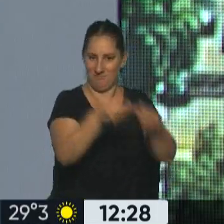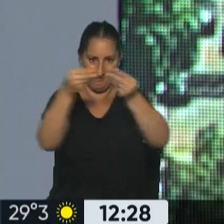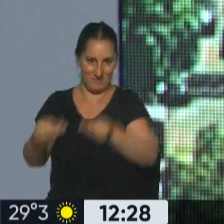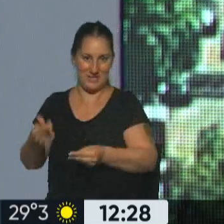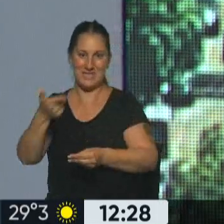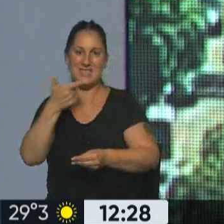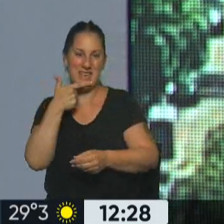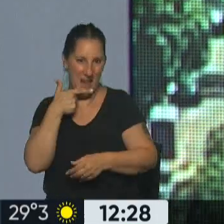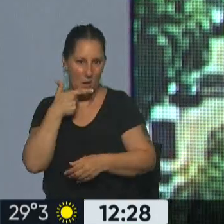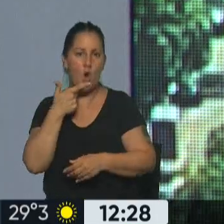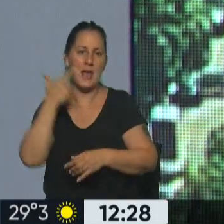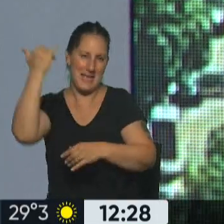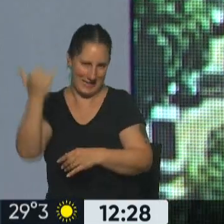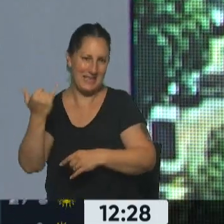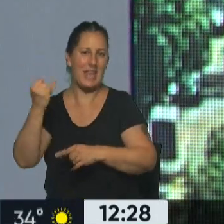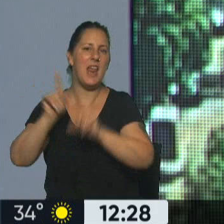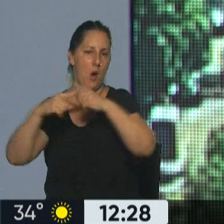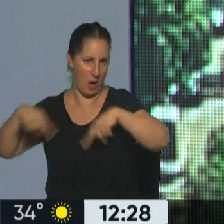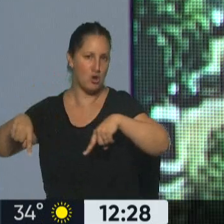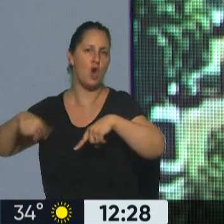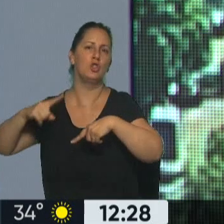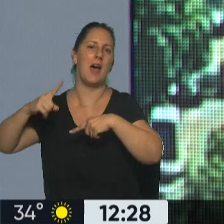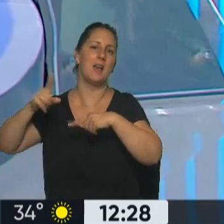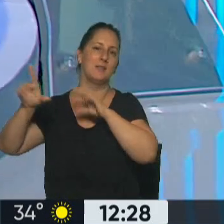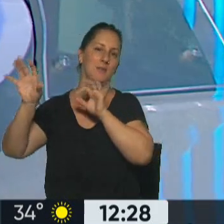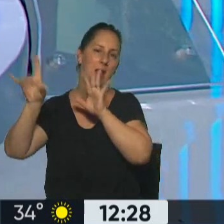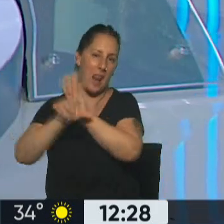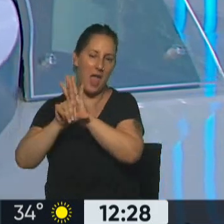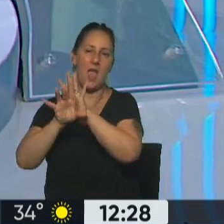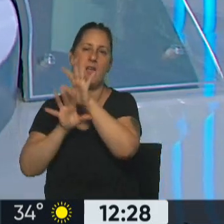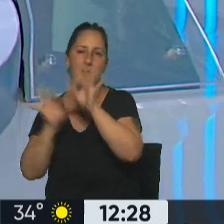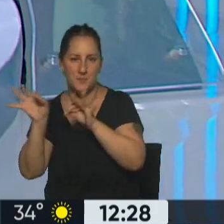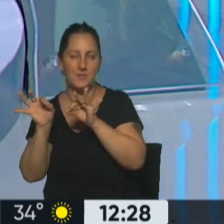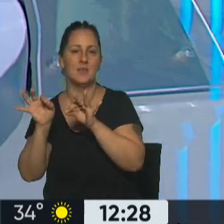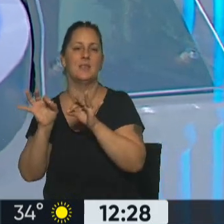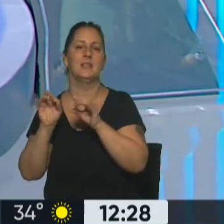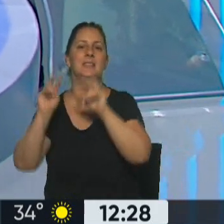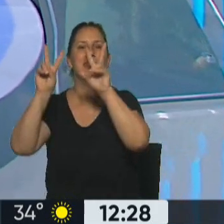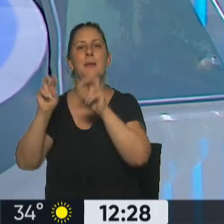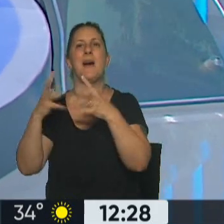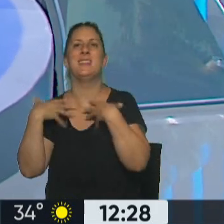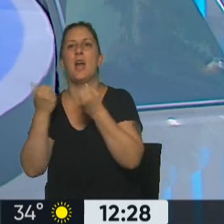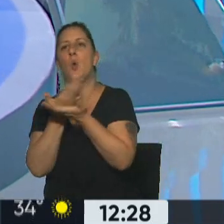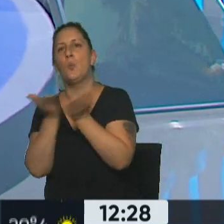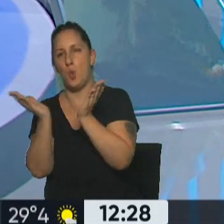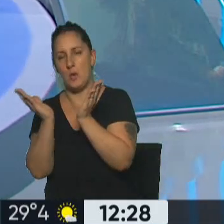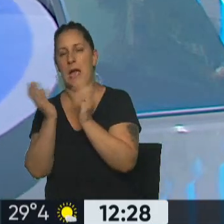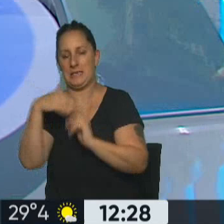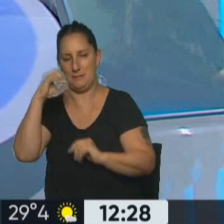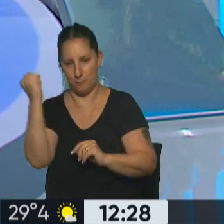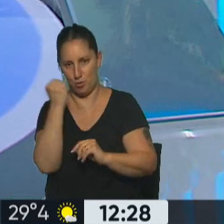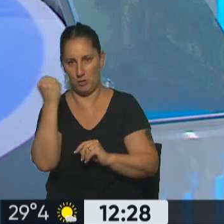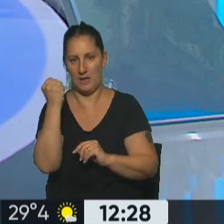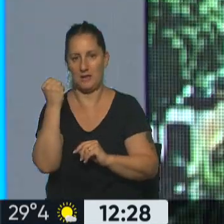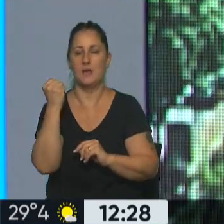tienen otras cosas seguramente mucho más importantes que decidir, digo, si es un problema de salud pública, esto de los siniestros viales, no es la principal causa de muerte